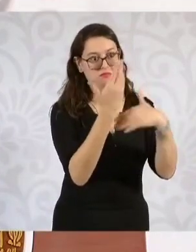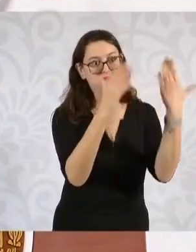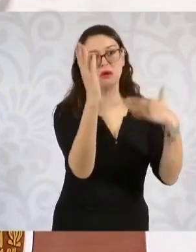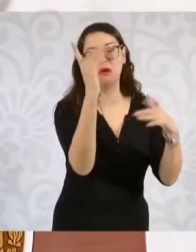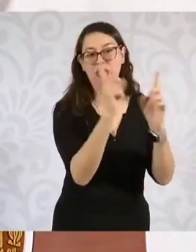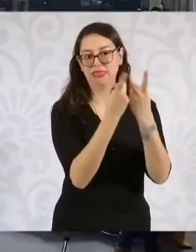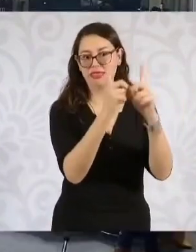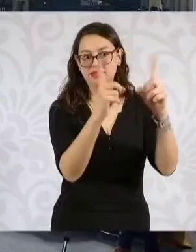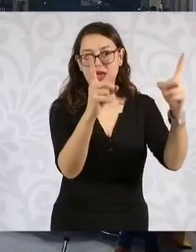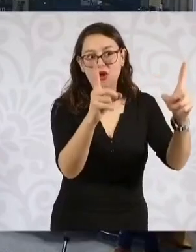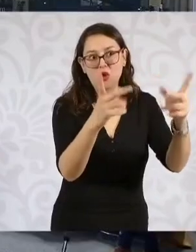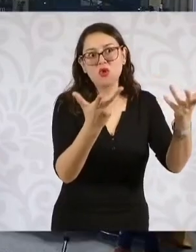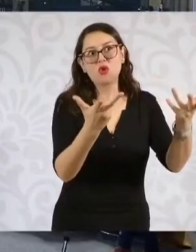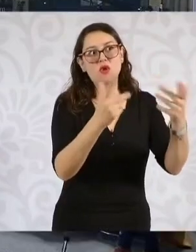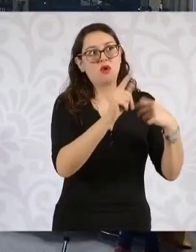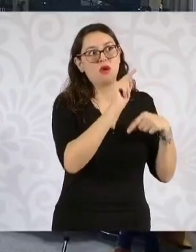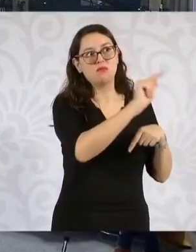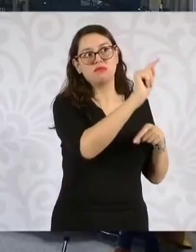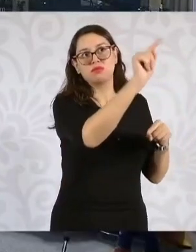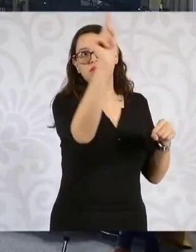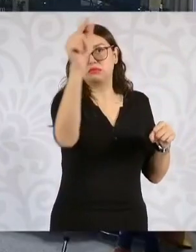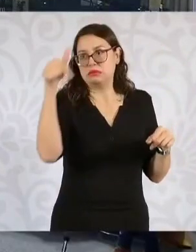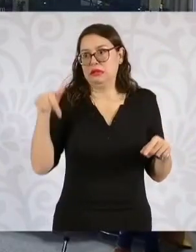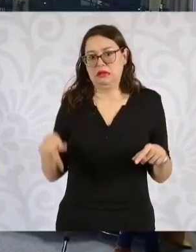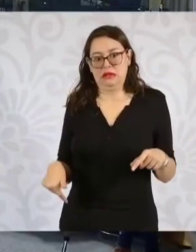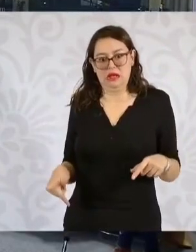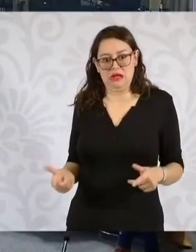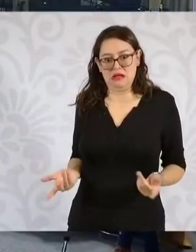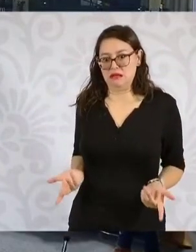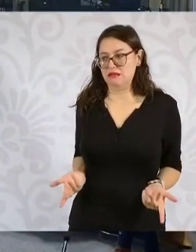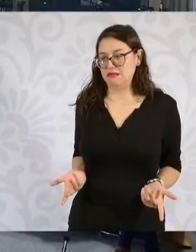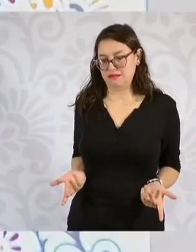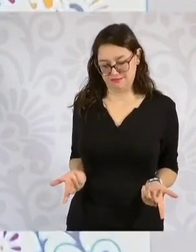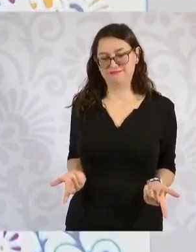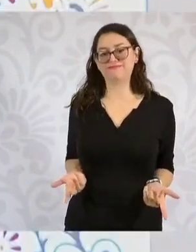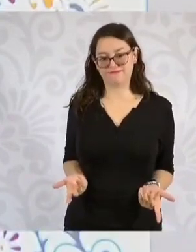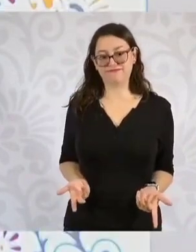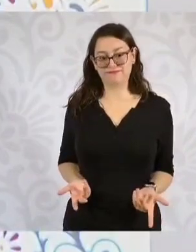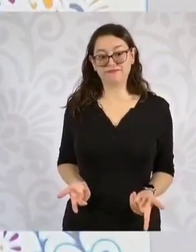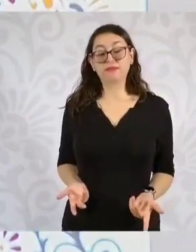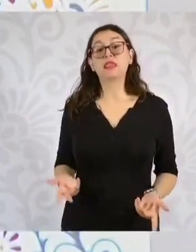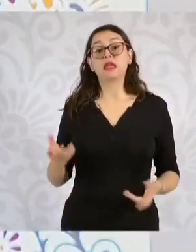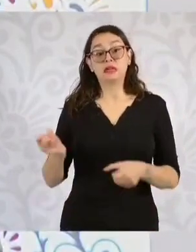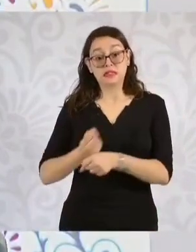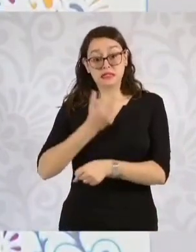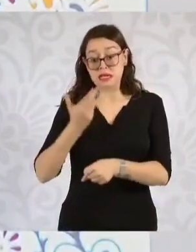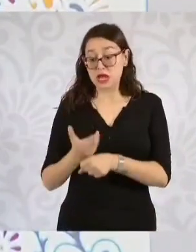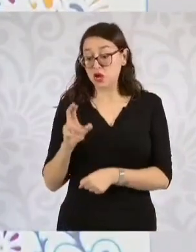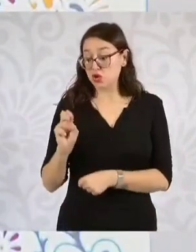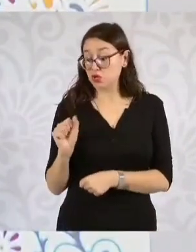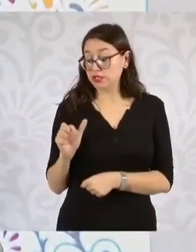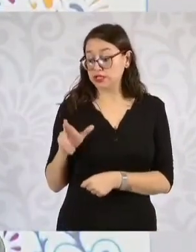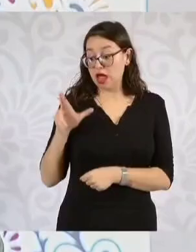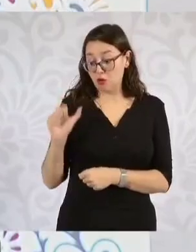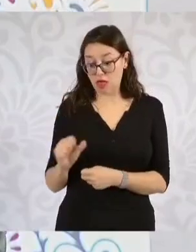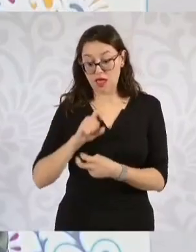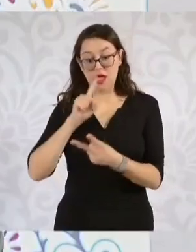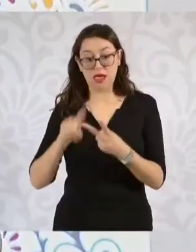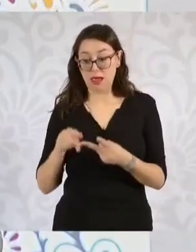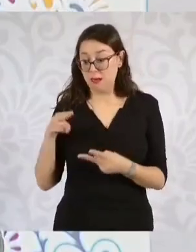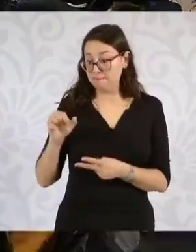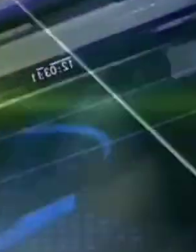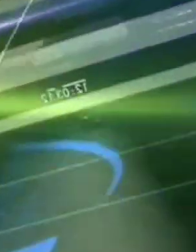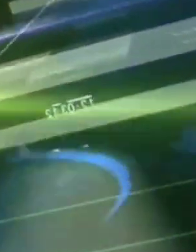de lo que en conjunto la secretaria Rosaura Ruiz con el secretario Marcelo van a desarrollar.